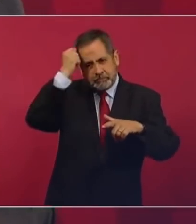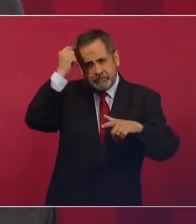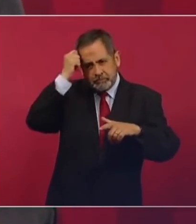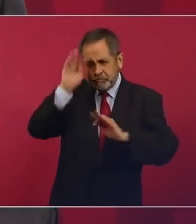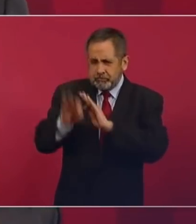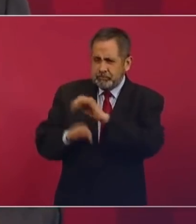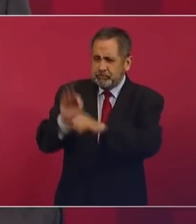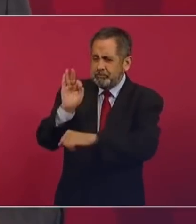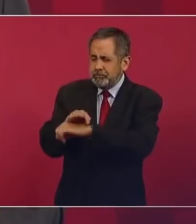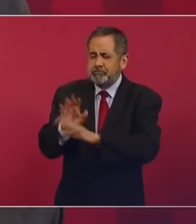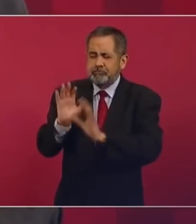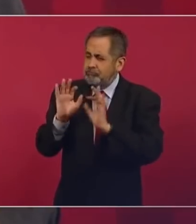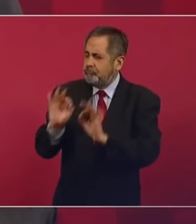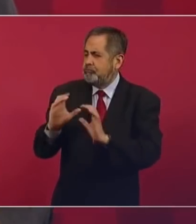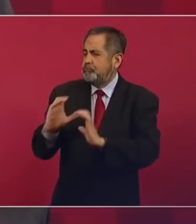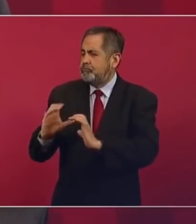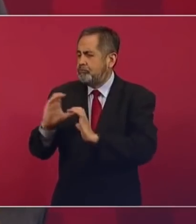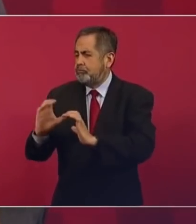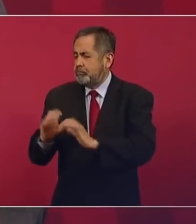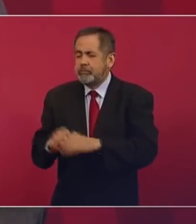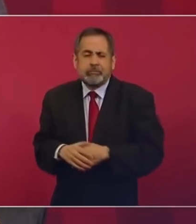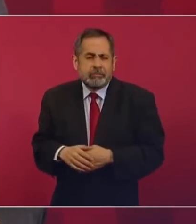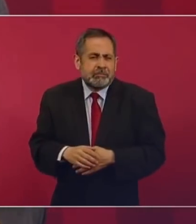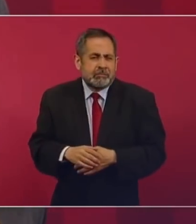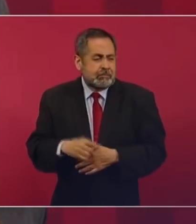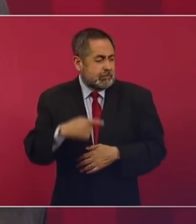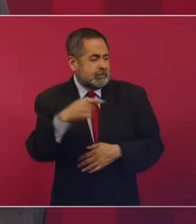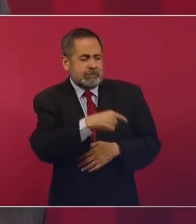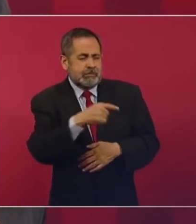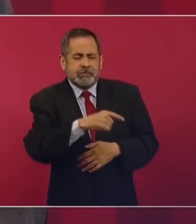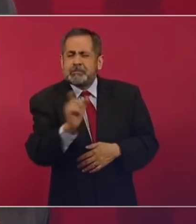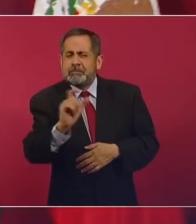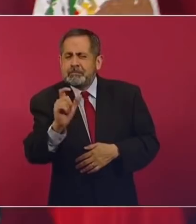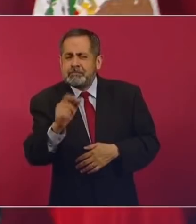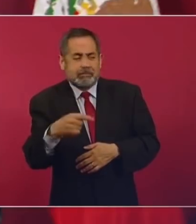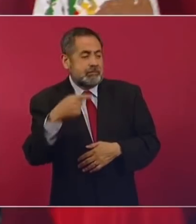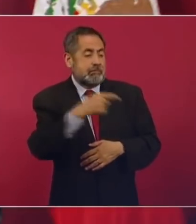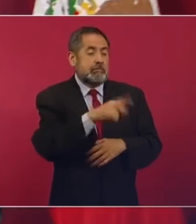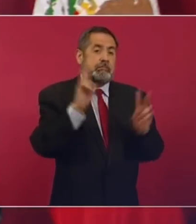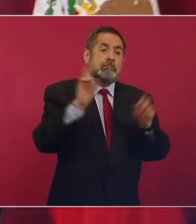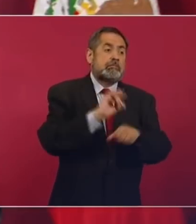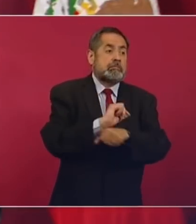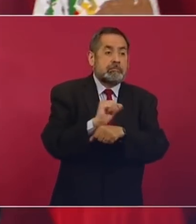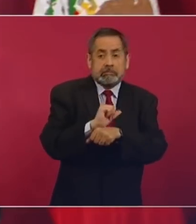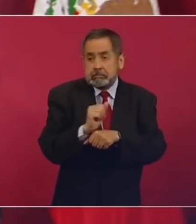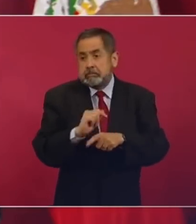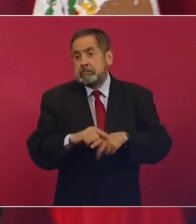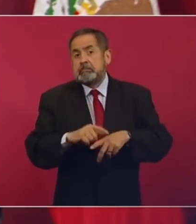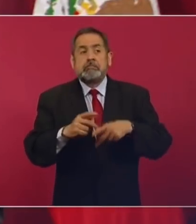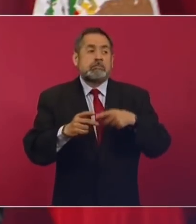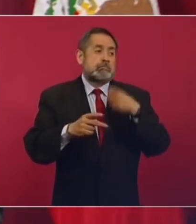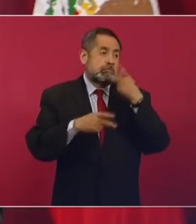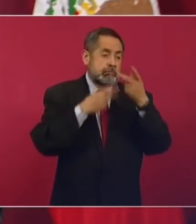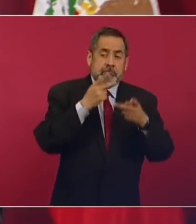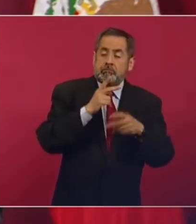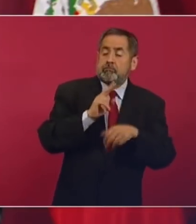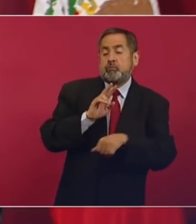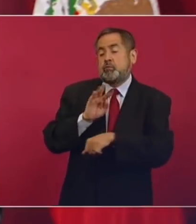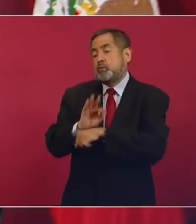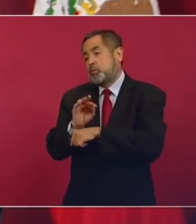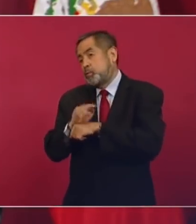¿Cuándo estos artistas, pseudoambientalistas